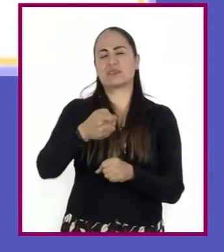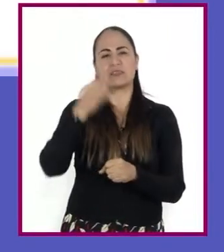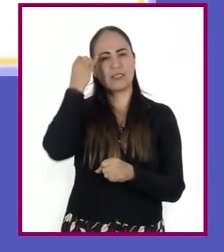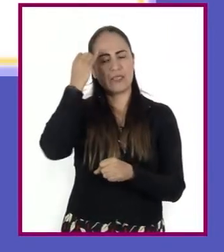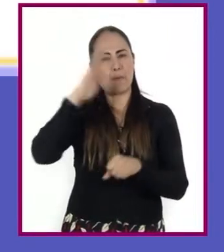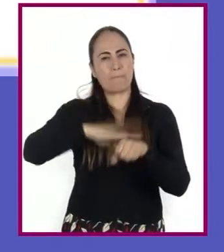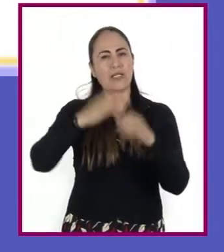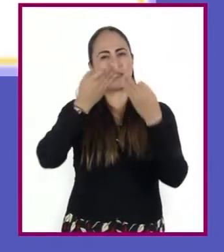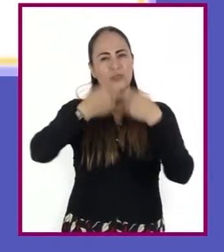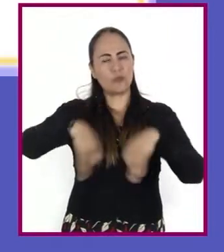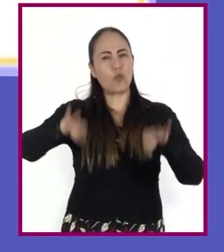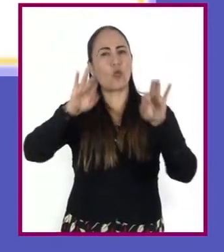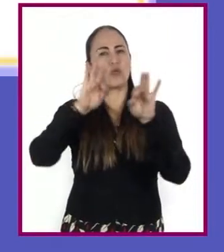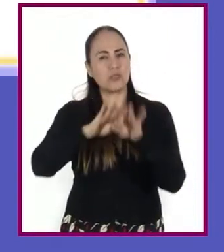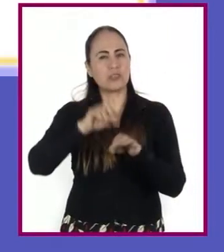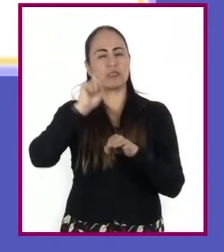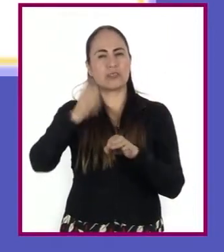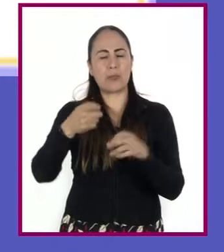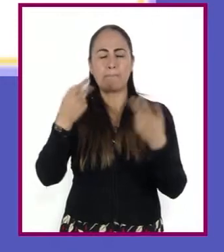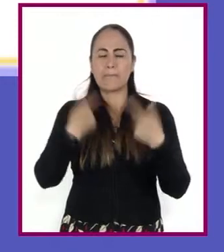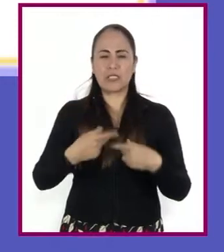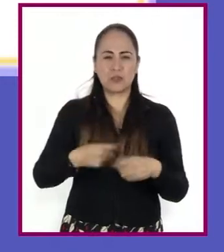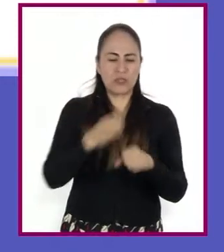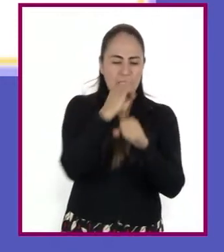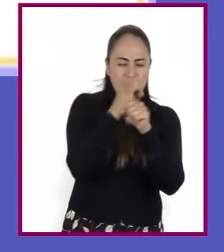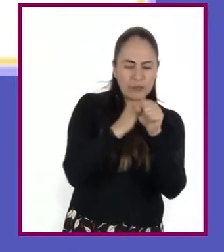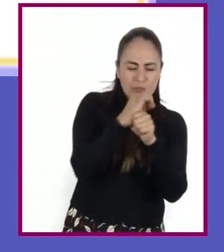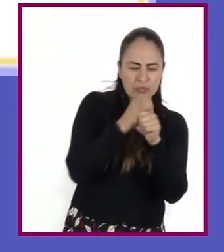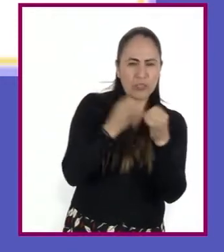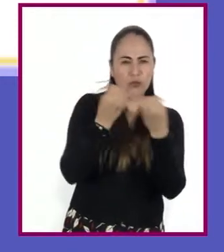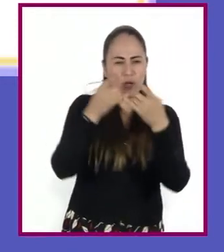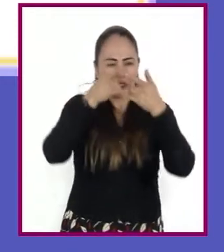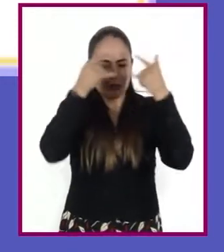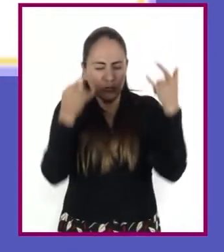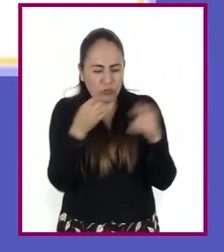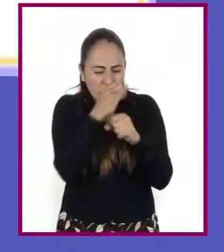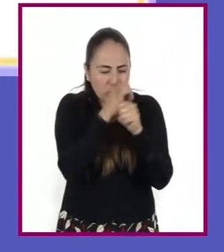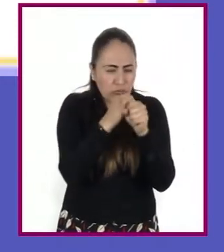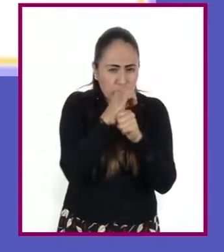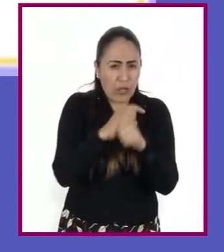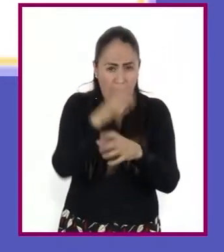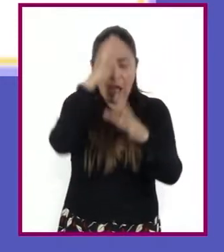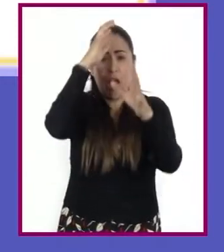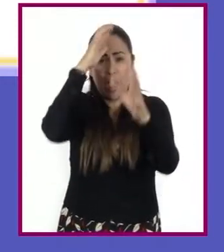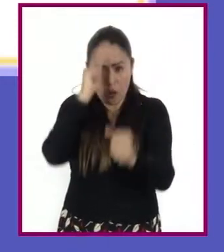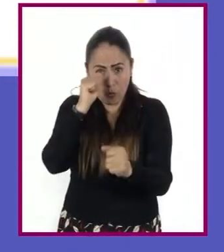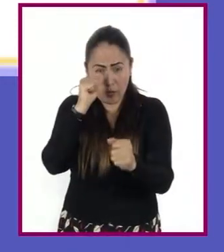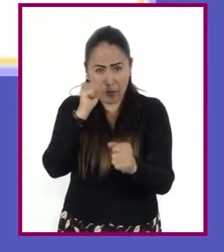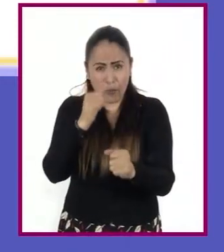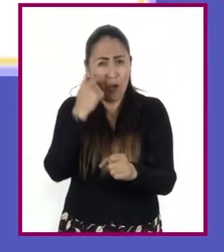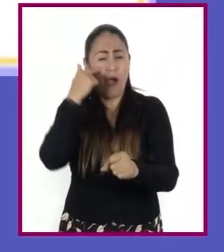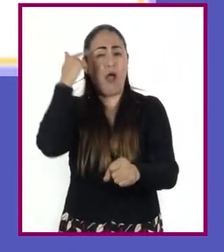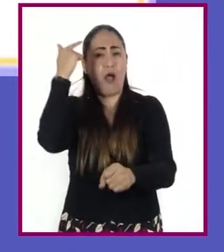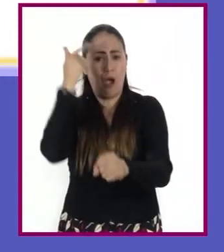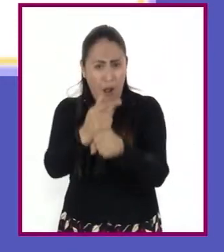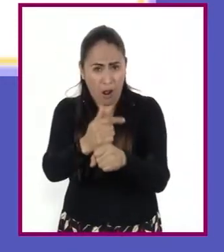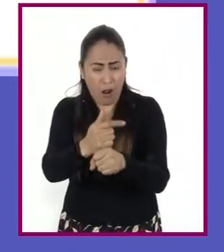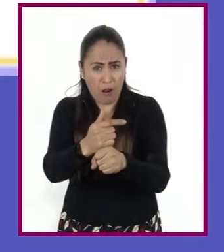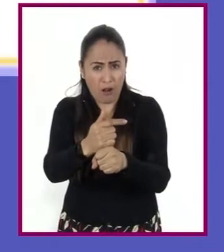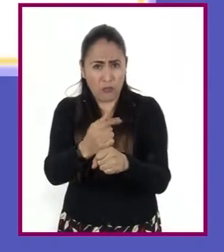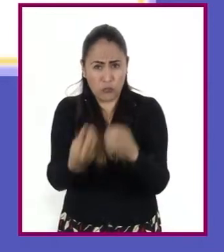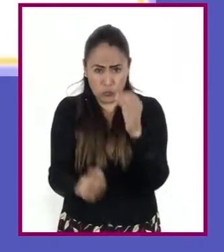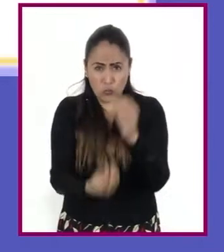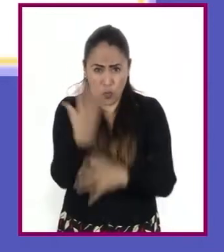ver con que múltiples investigadores e historiadores no están de acuerdo con el término descubrimiento de América.